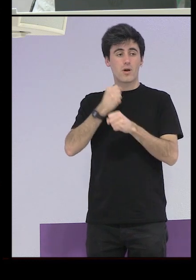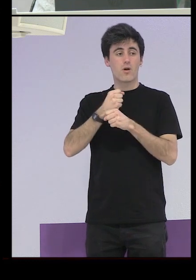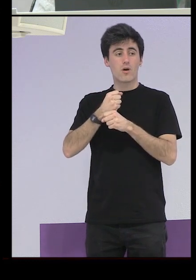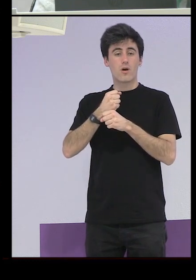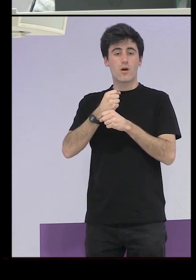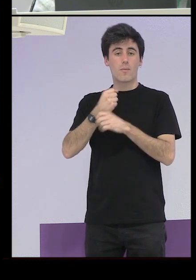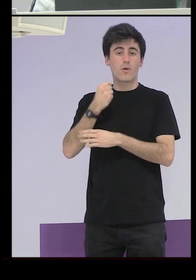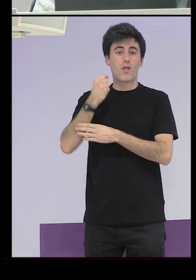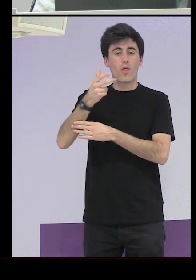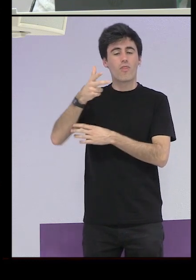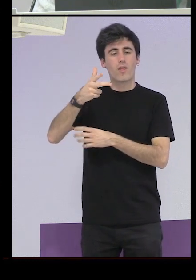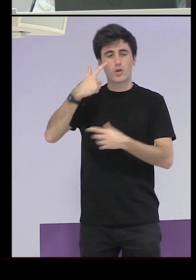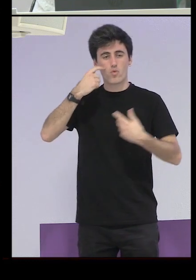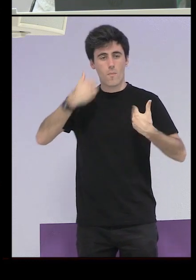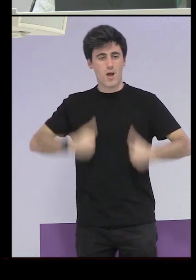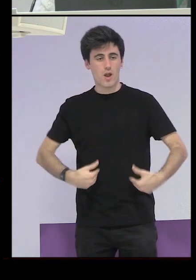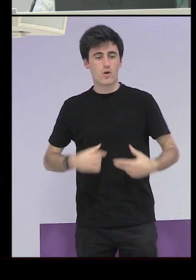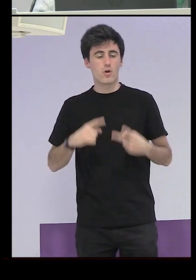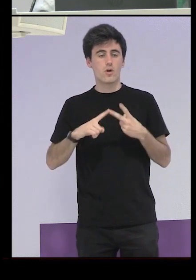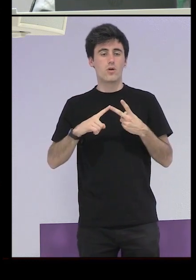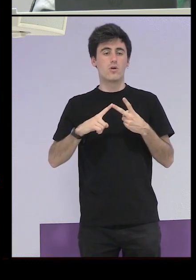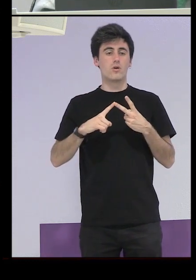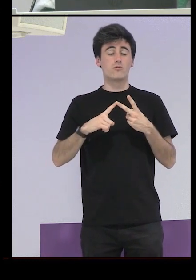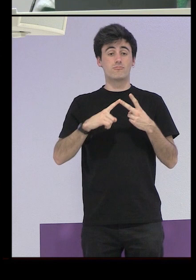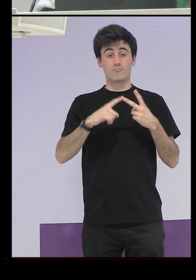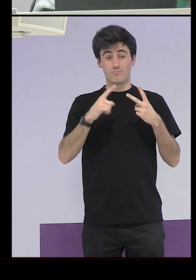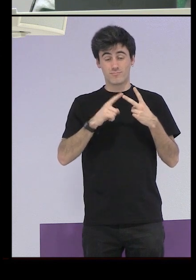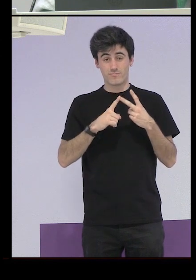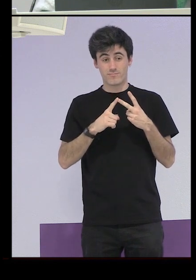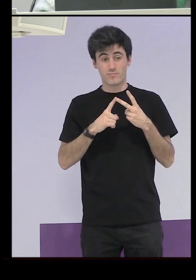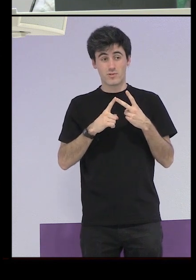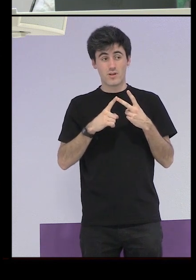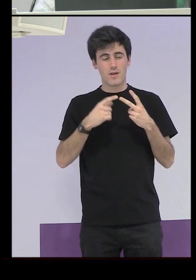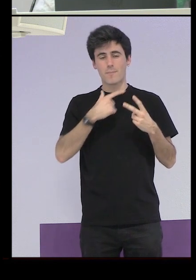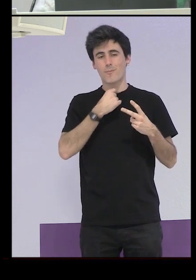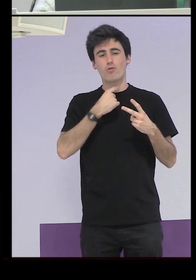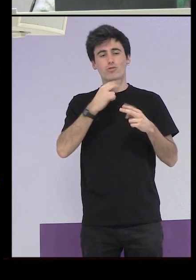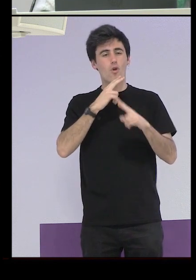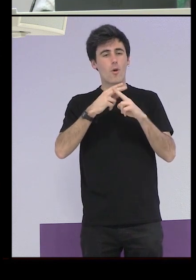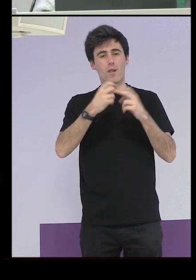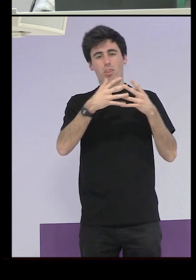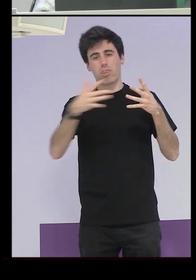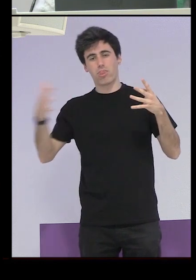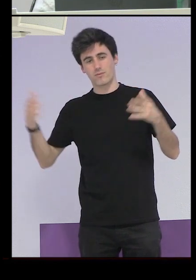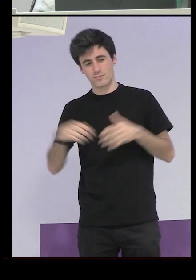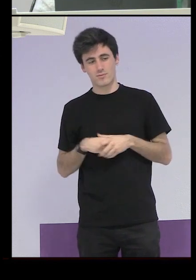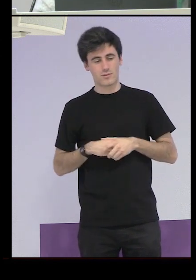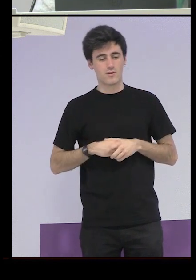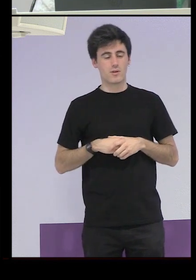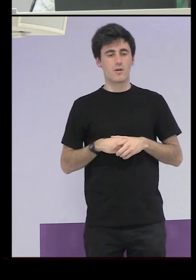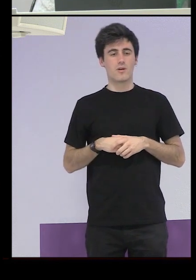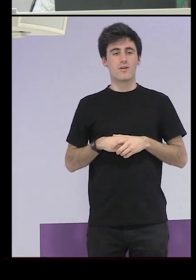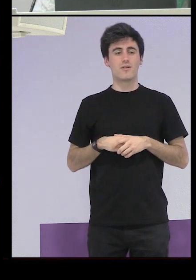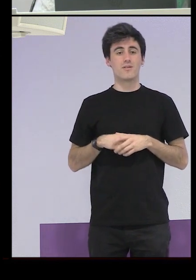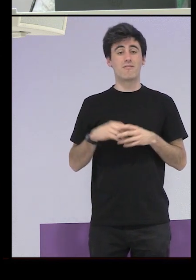derechos humanos las adoratrices esclavas del Santísimo Sacramento y de la Caridad es que me encantan los nombres enteros las